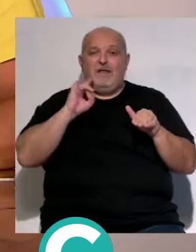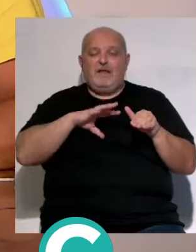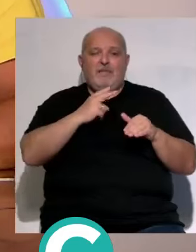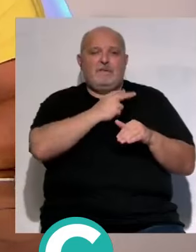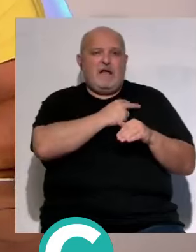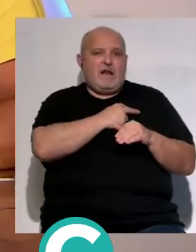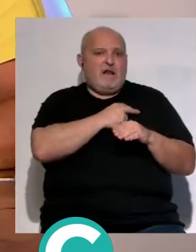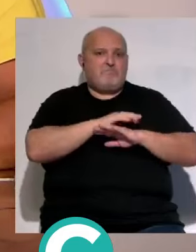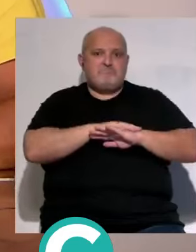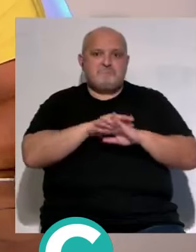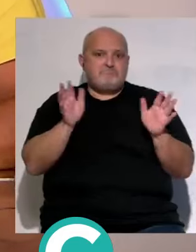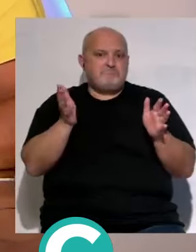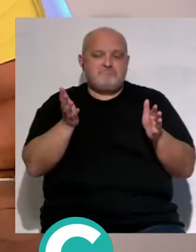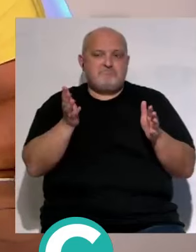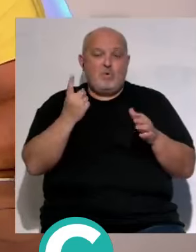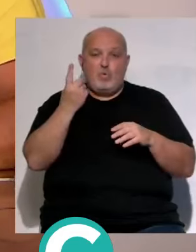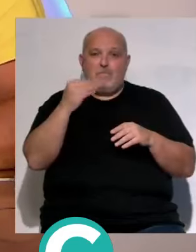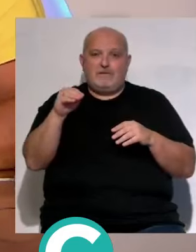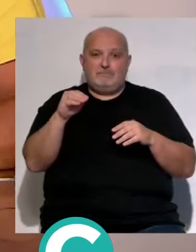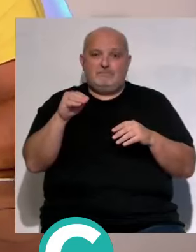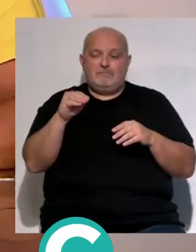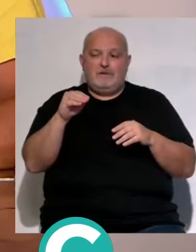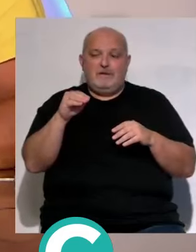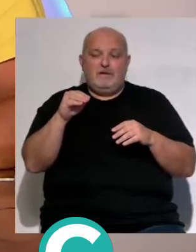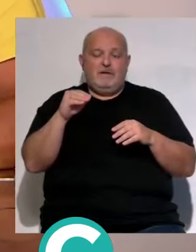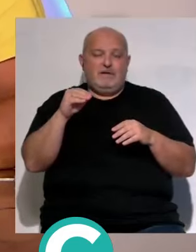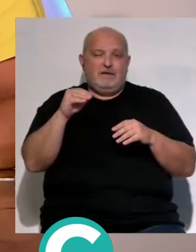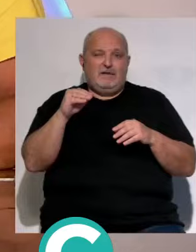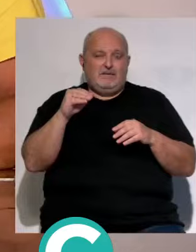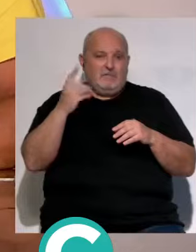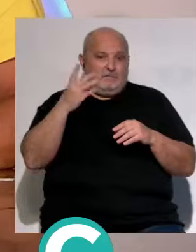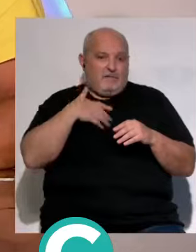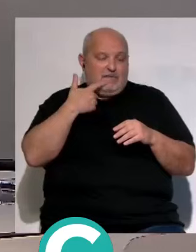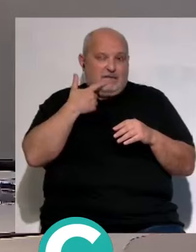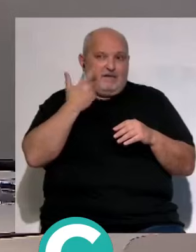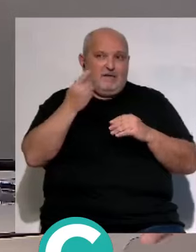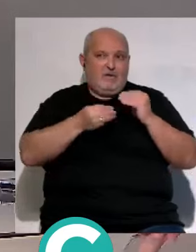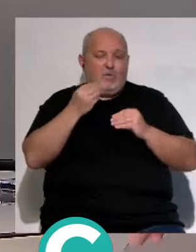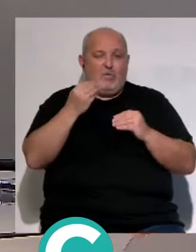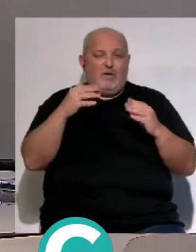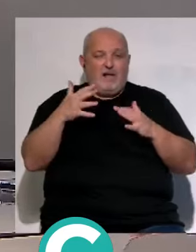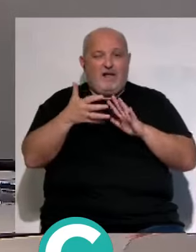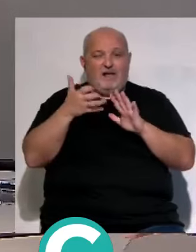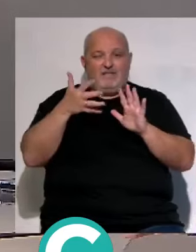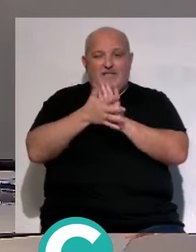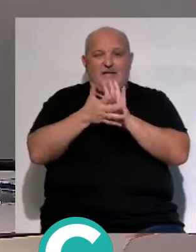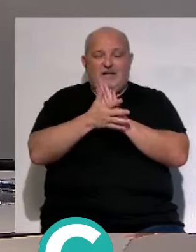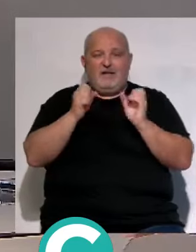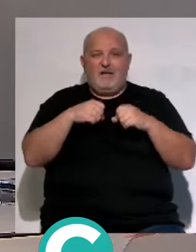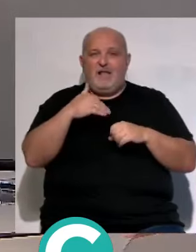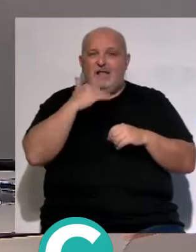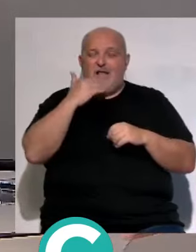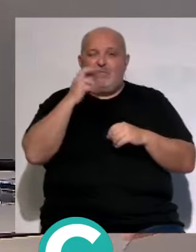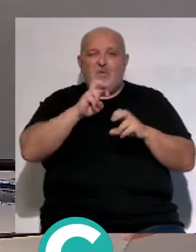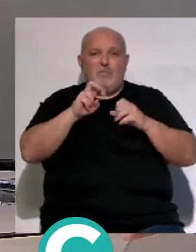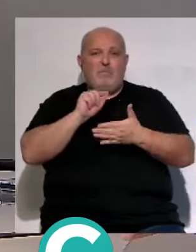Villarreal con uno más y con uno más estoy de acuerdo con lo mal que hemos hecho habiendo ganado un partido como dice Álvaro haber competido en algún partido